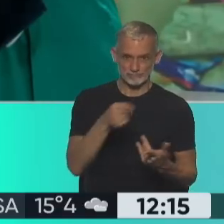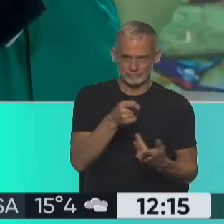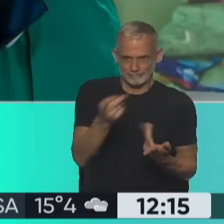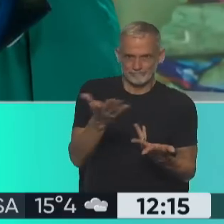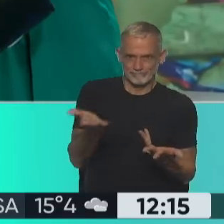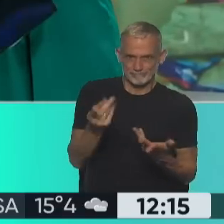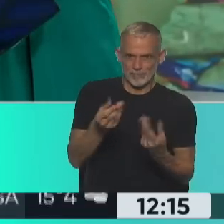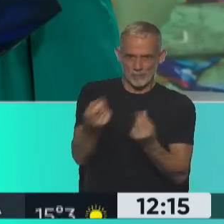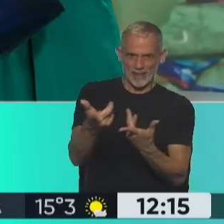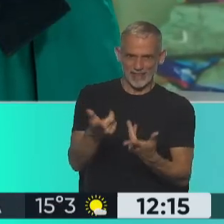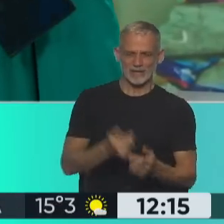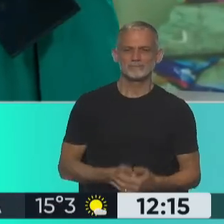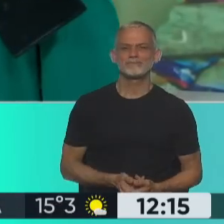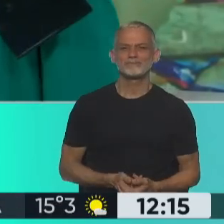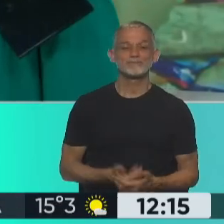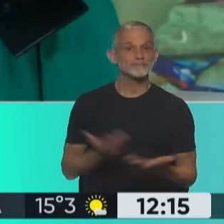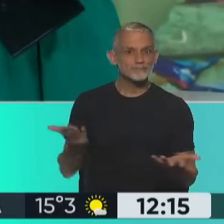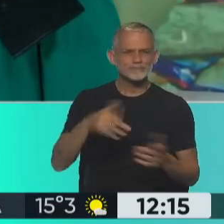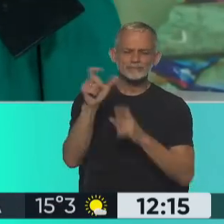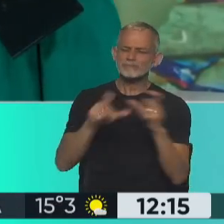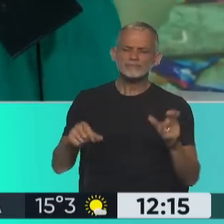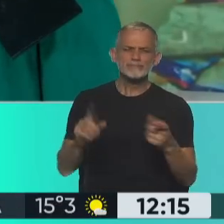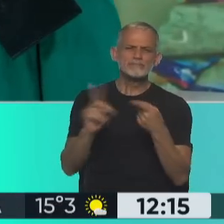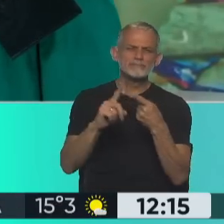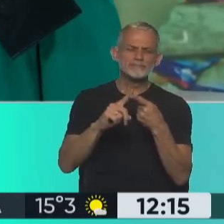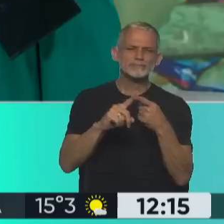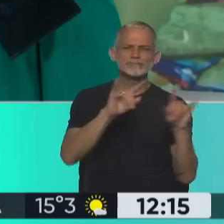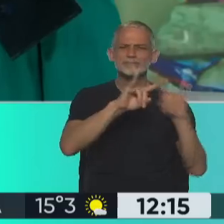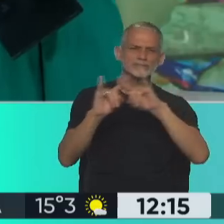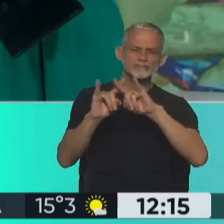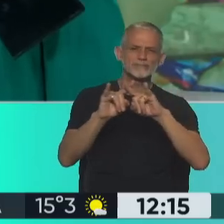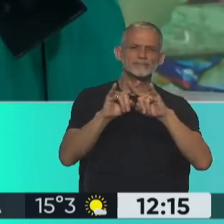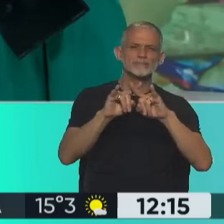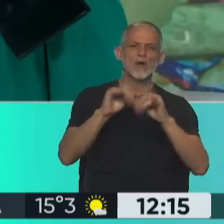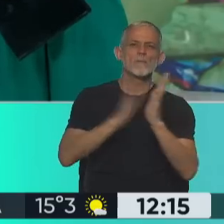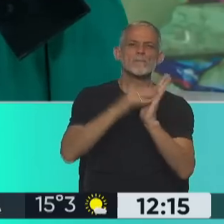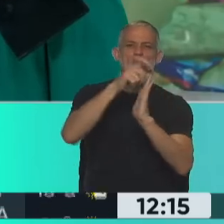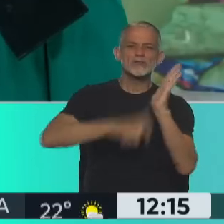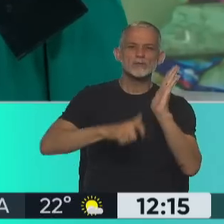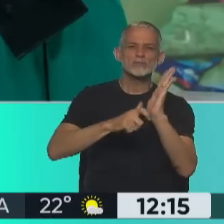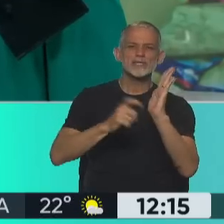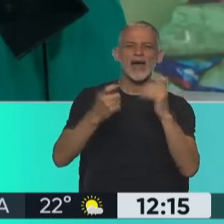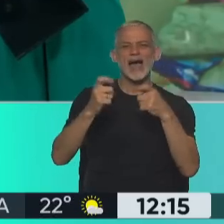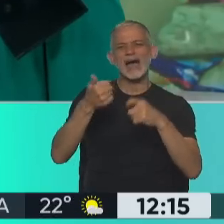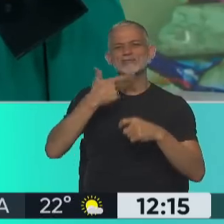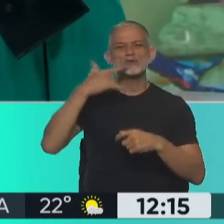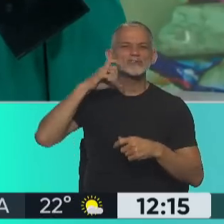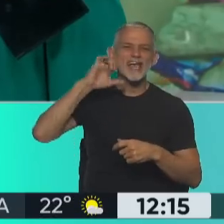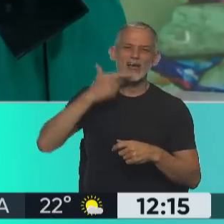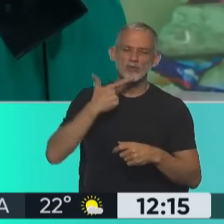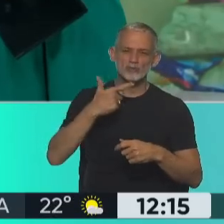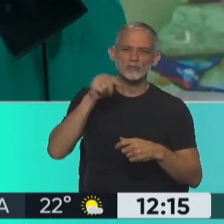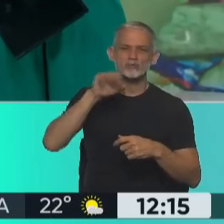para poder recibir este beneficio. Así que, que la gente se contacte al www.monotributistasasociados.com.ar,